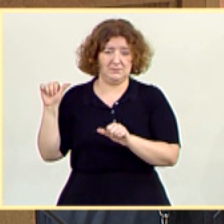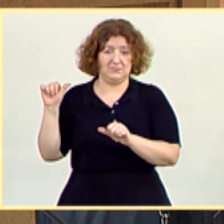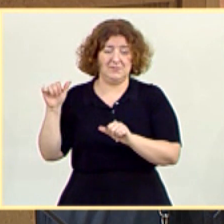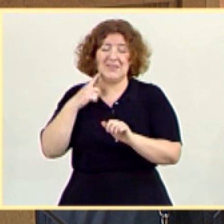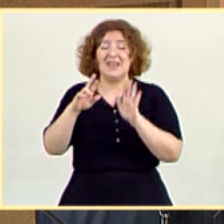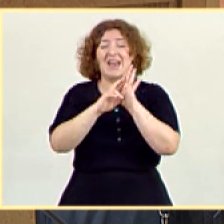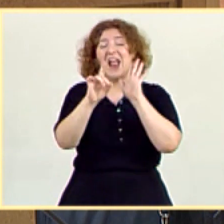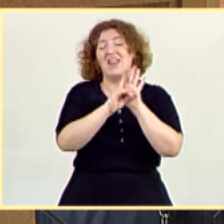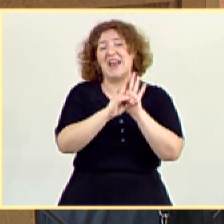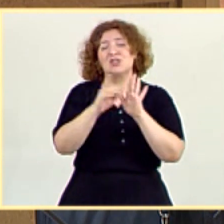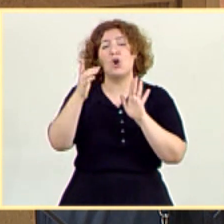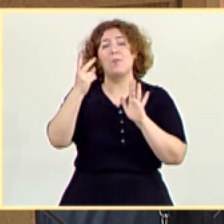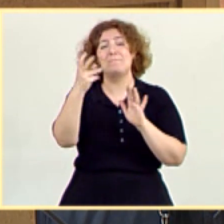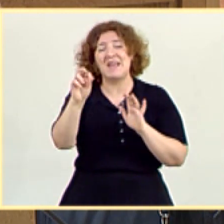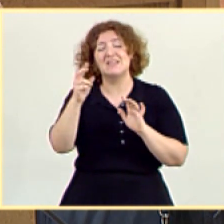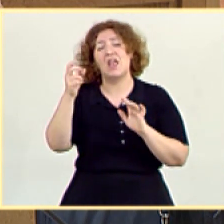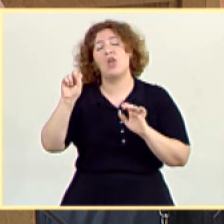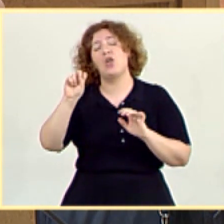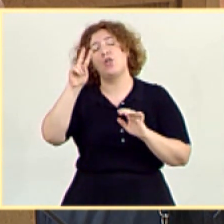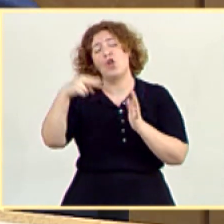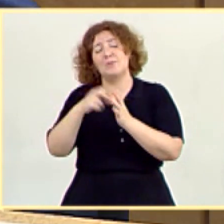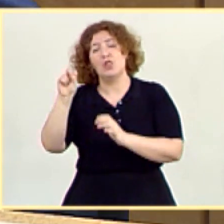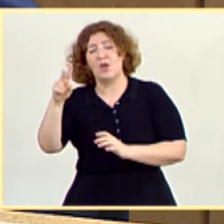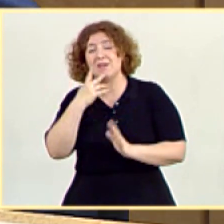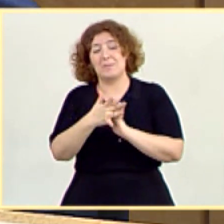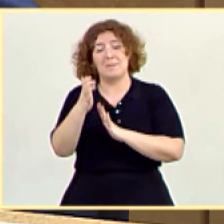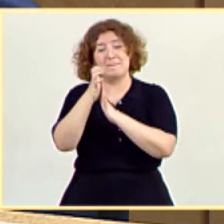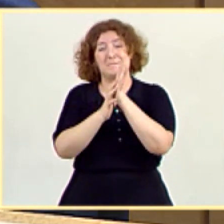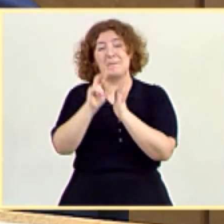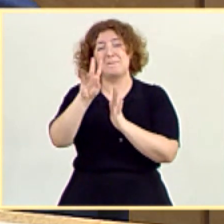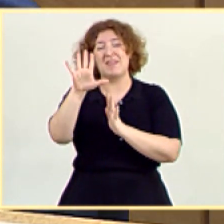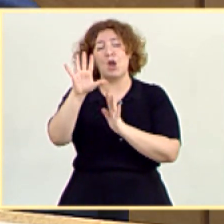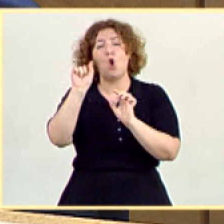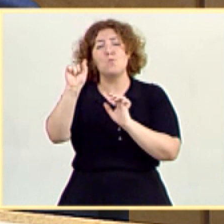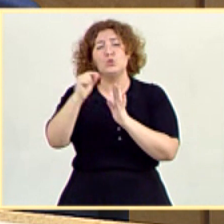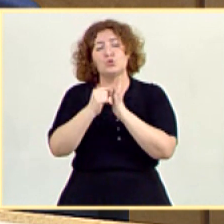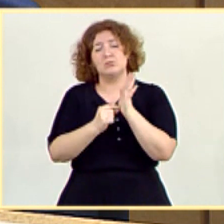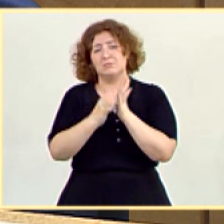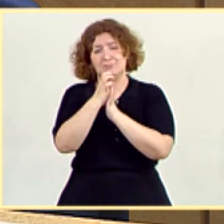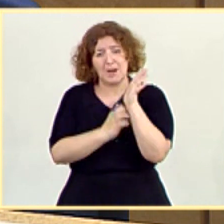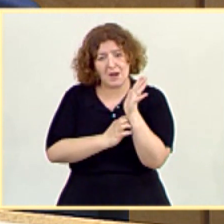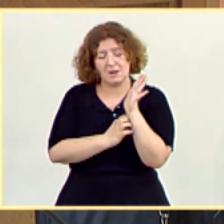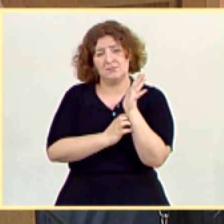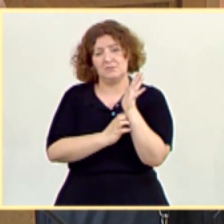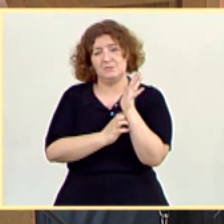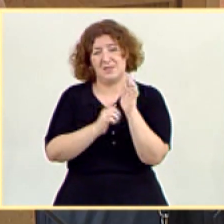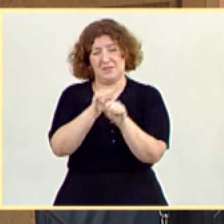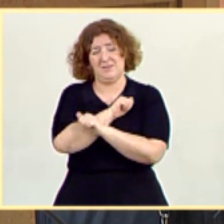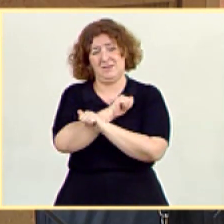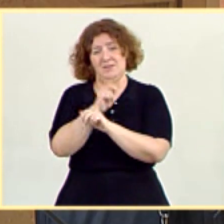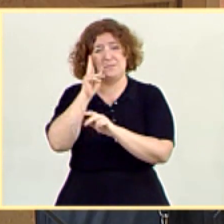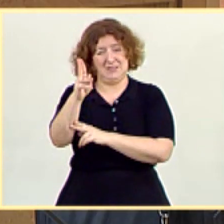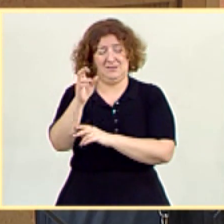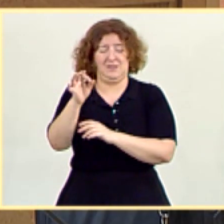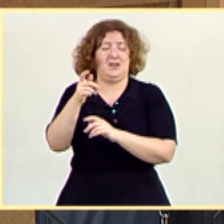que en el Real Decreto 20-2012 se recortó la prestación de desempleo 25 puntos. Y quizás, mirándonos en